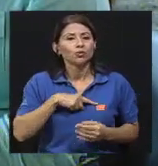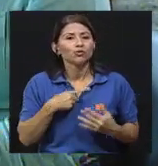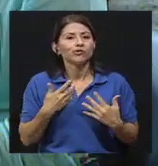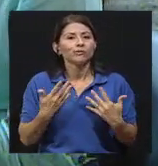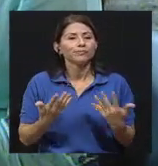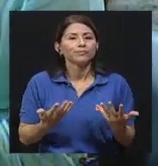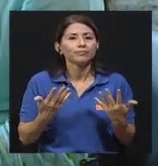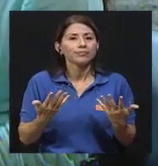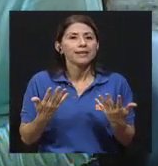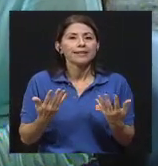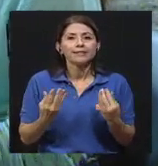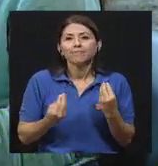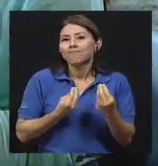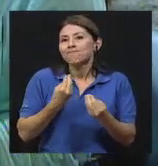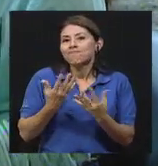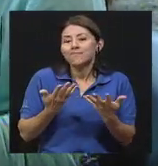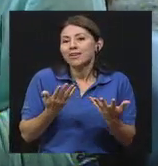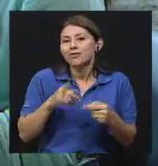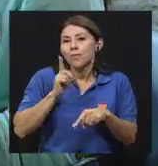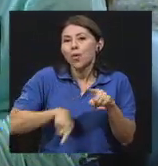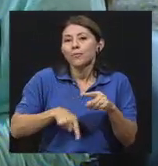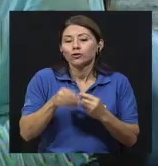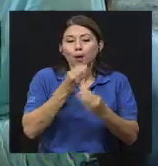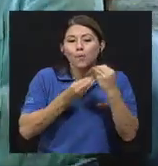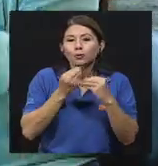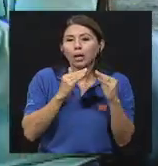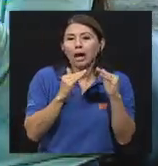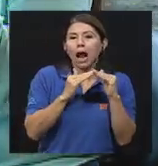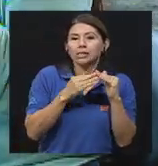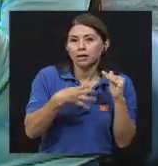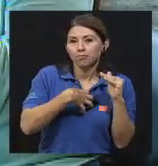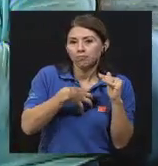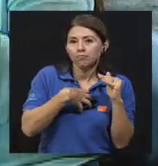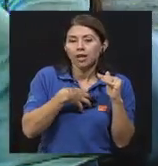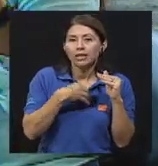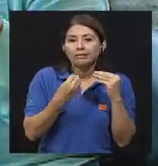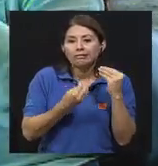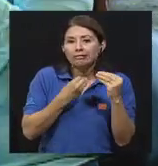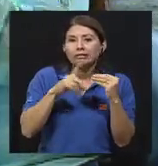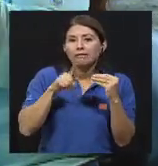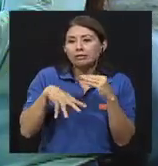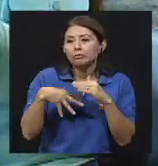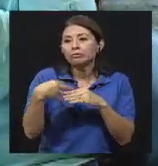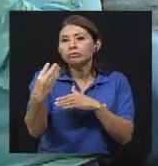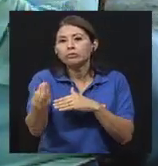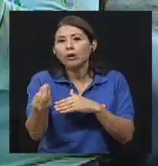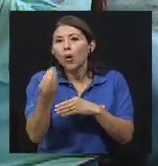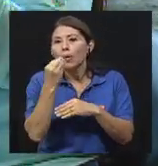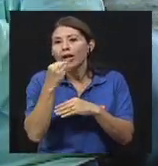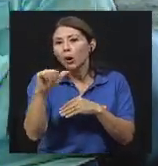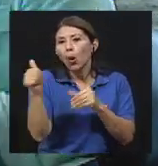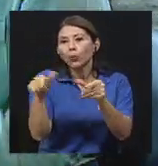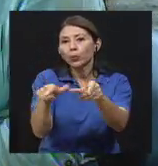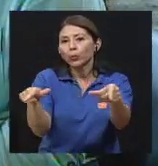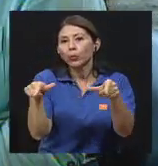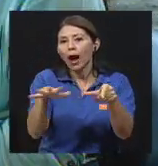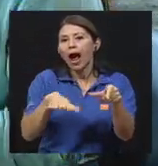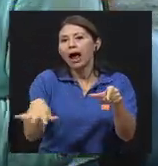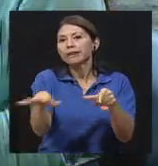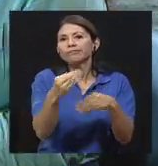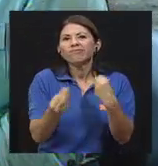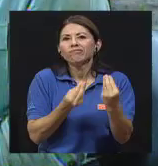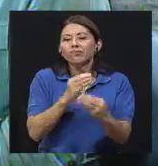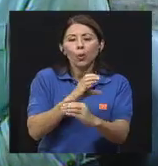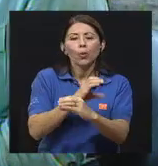esa posibilidad de almorzar o cenar en nuestra casa? Y por diversas circunstancias y el trabajo tenemos que salir y comer fuera de nuestra casa.